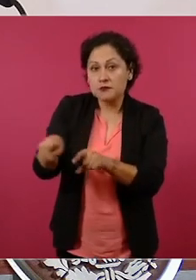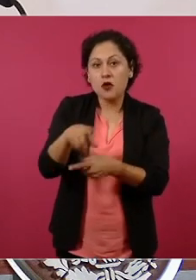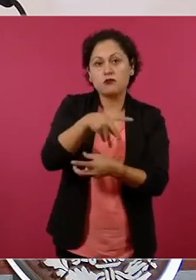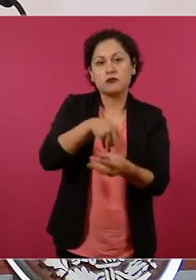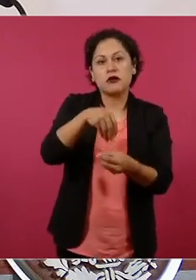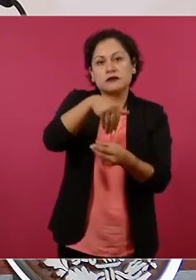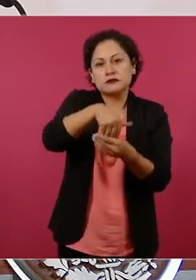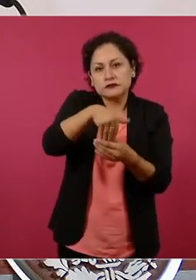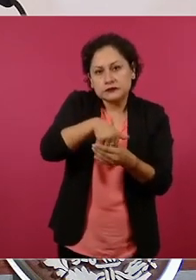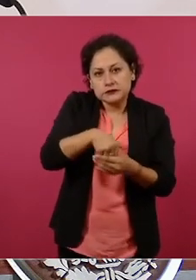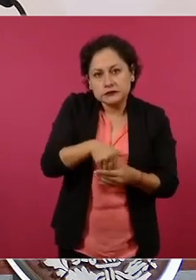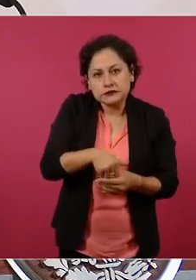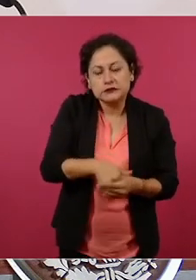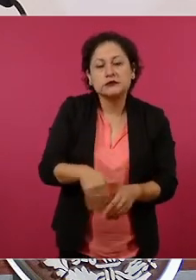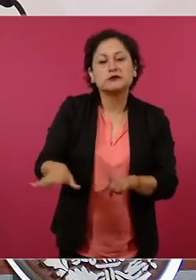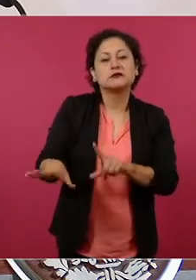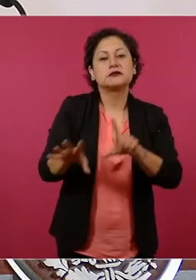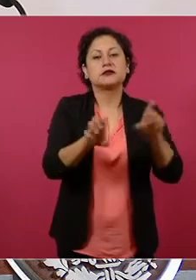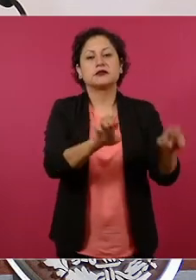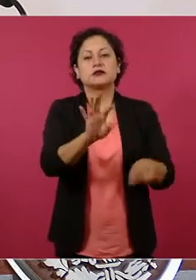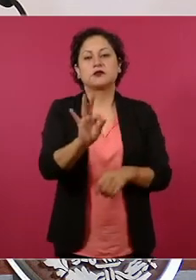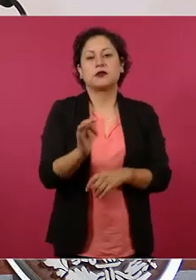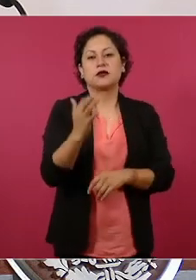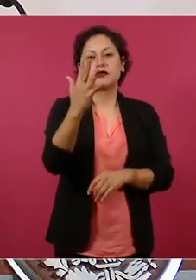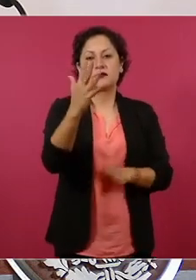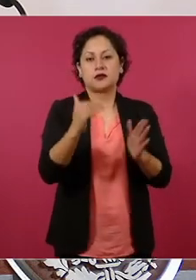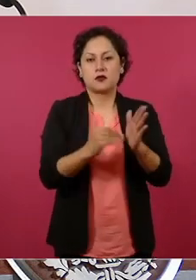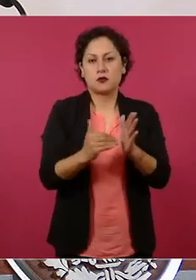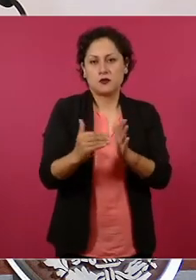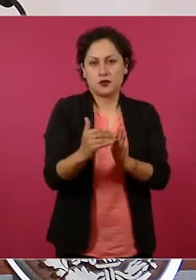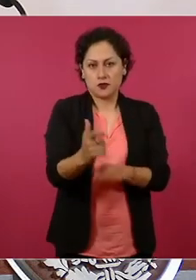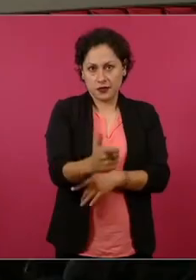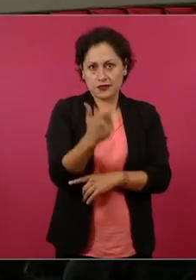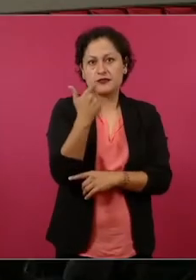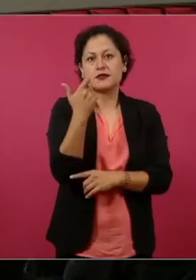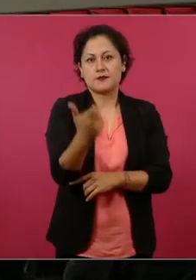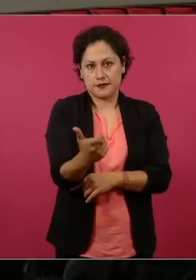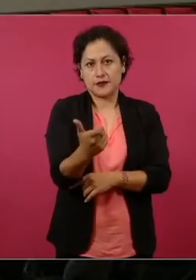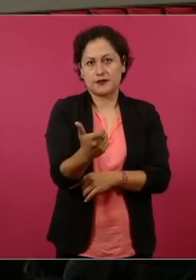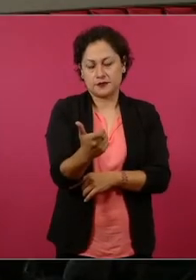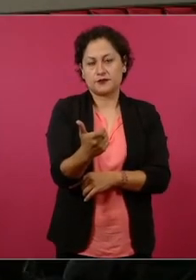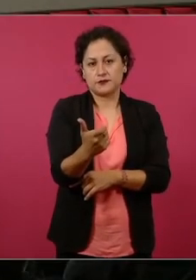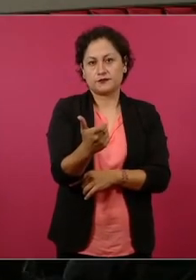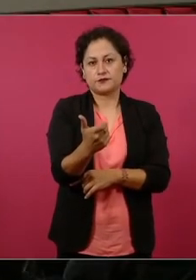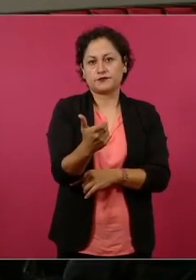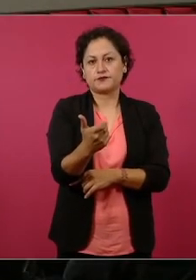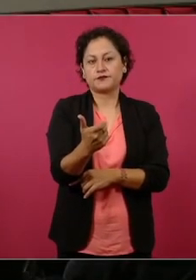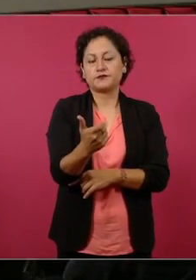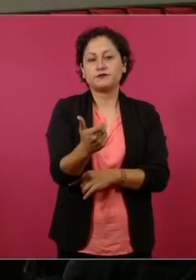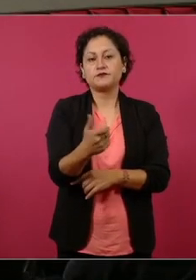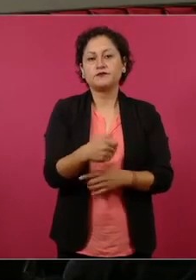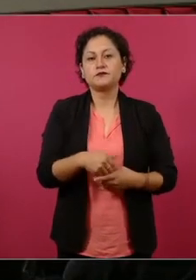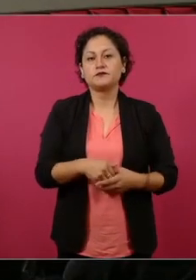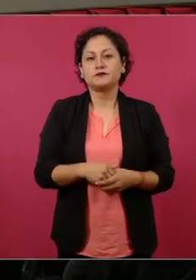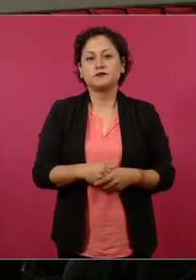745 millones de pesos al momento de que se